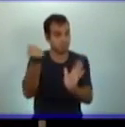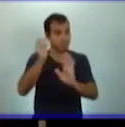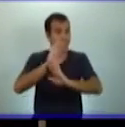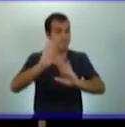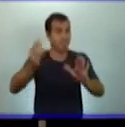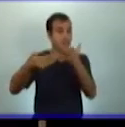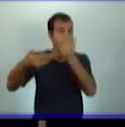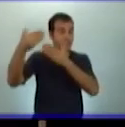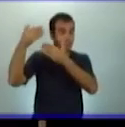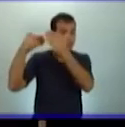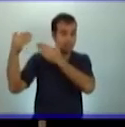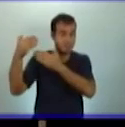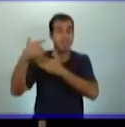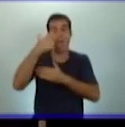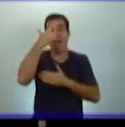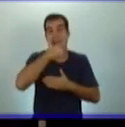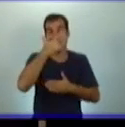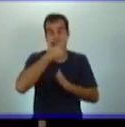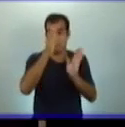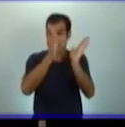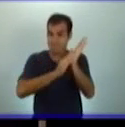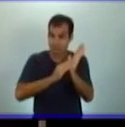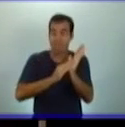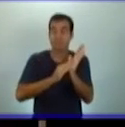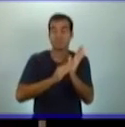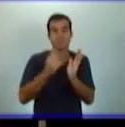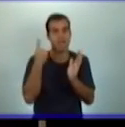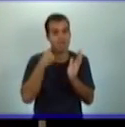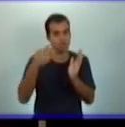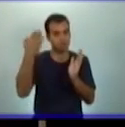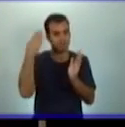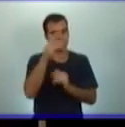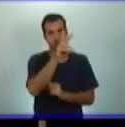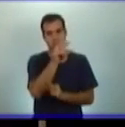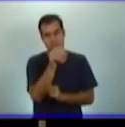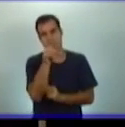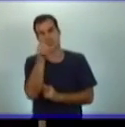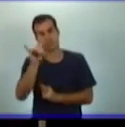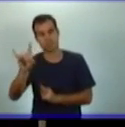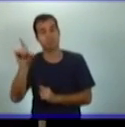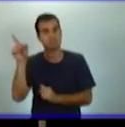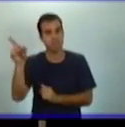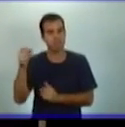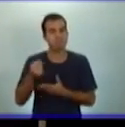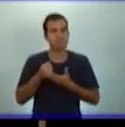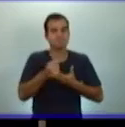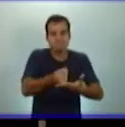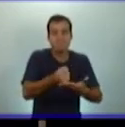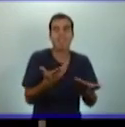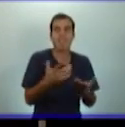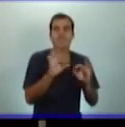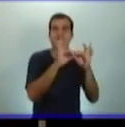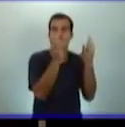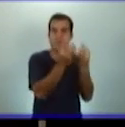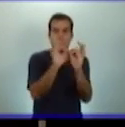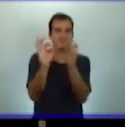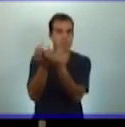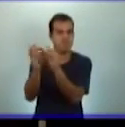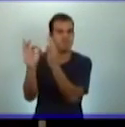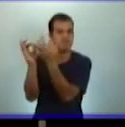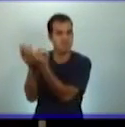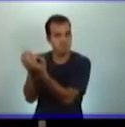en abril del año pasado y que respalda las familias cubanas.